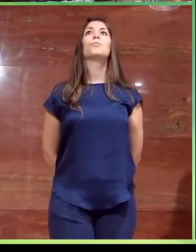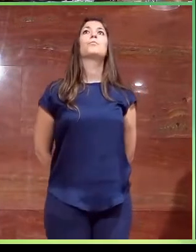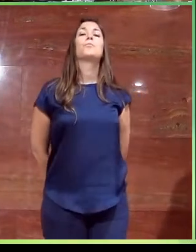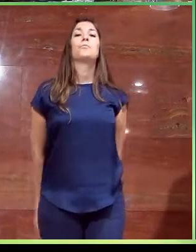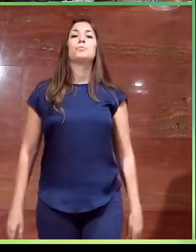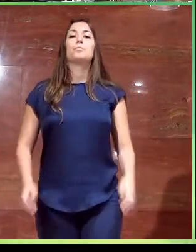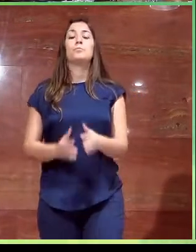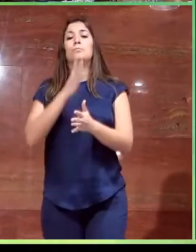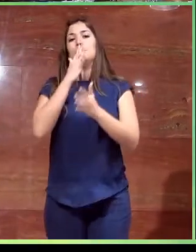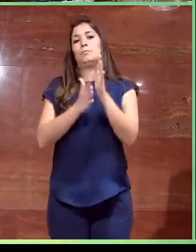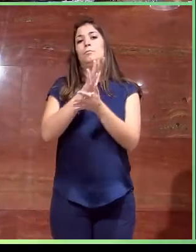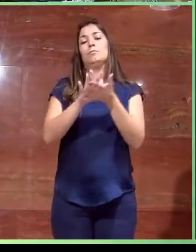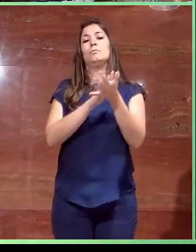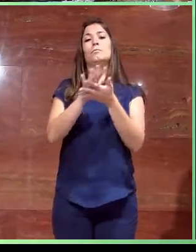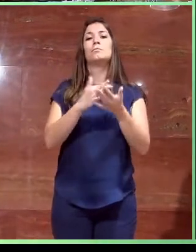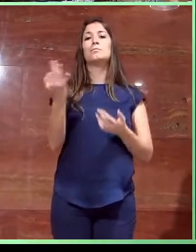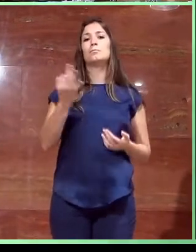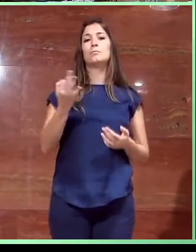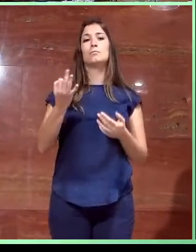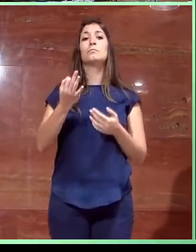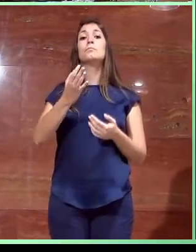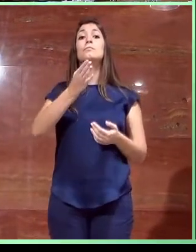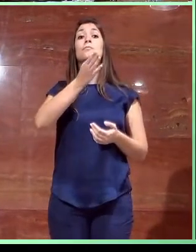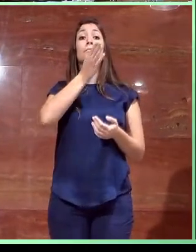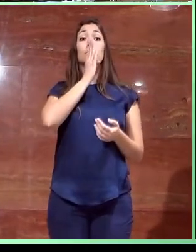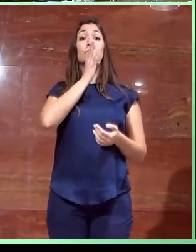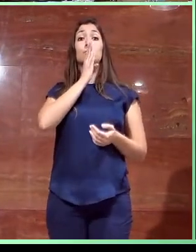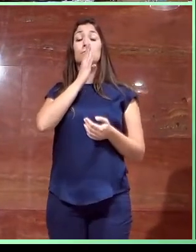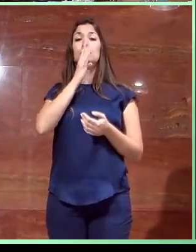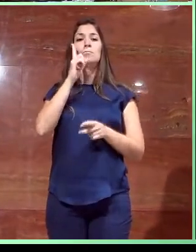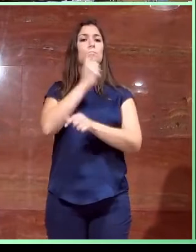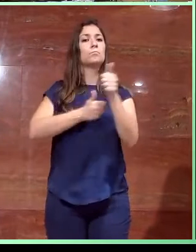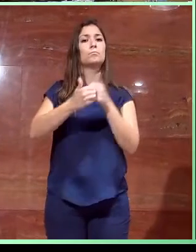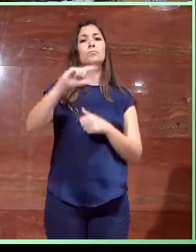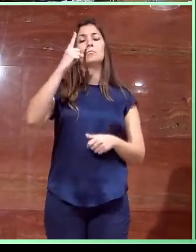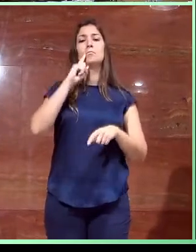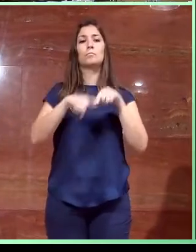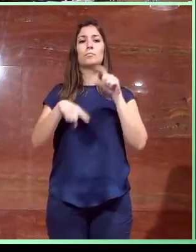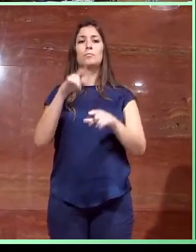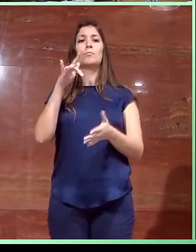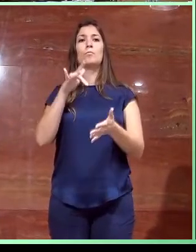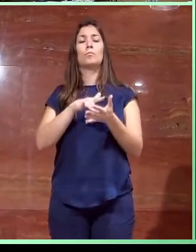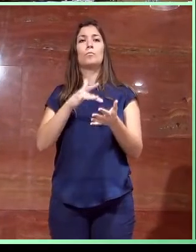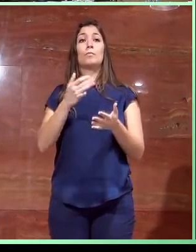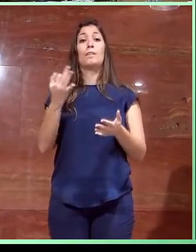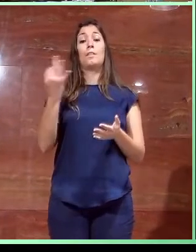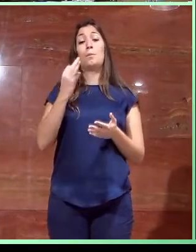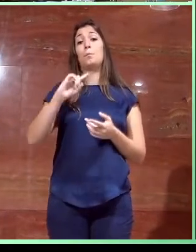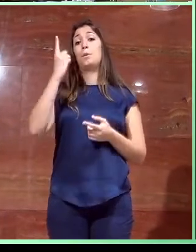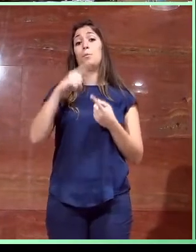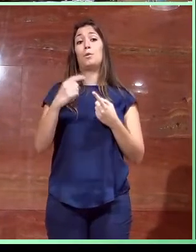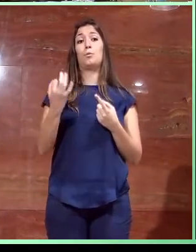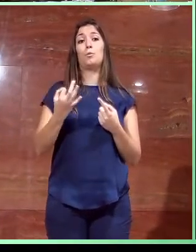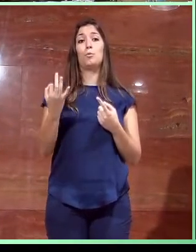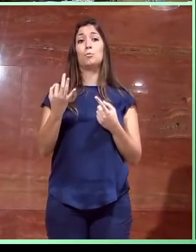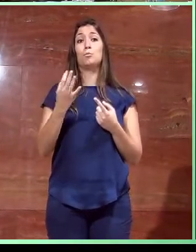Ahora vamos a hablar un poco de lo que sería esa priorización de mejoras y nosotros hemos entendido que debería ser, primero, puesto que